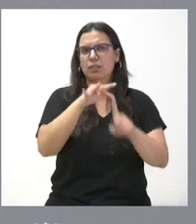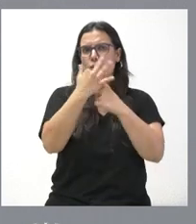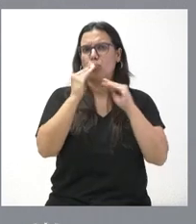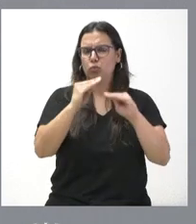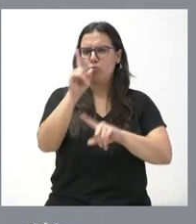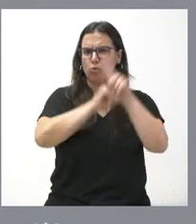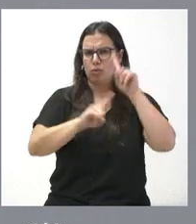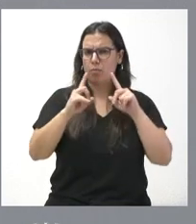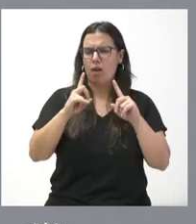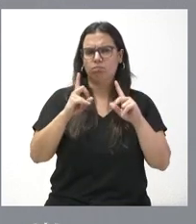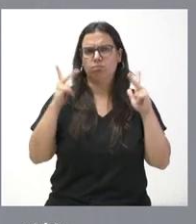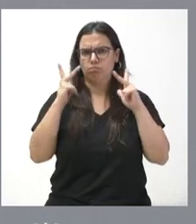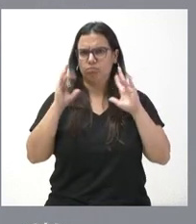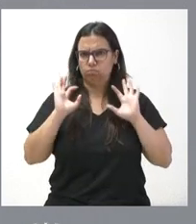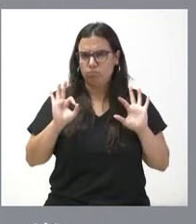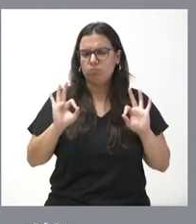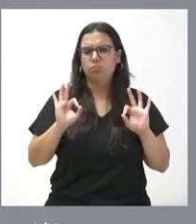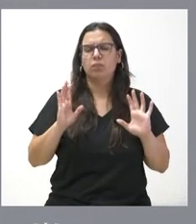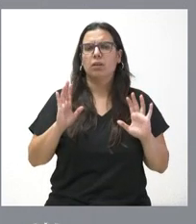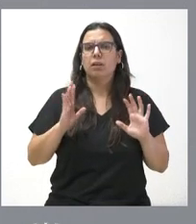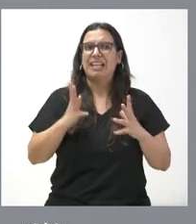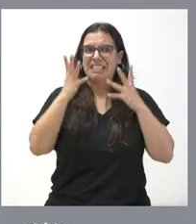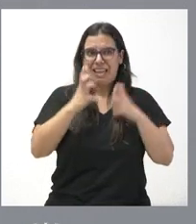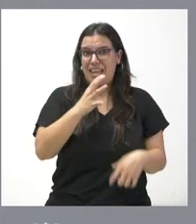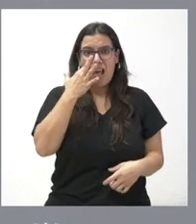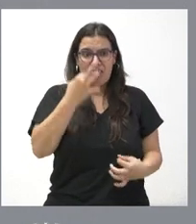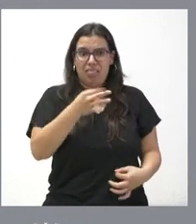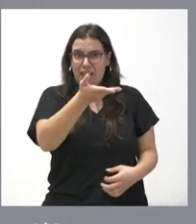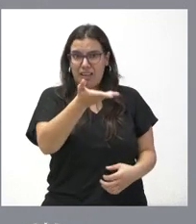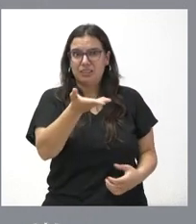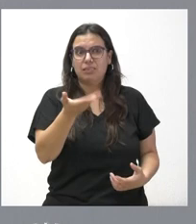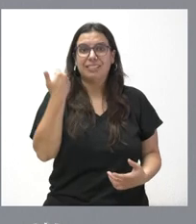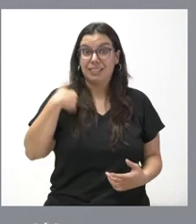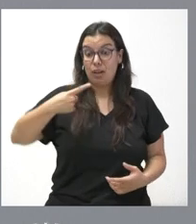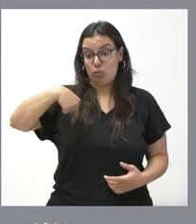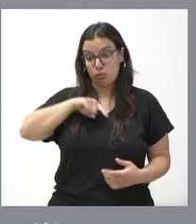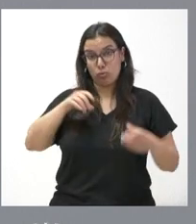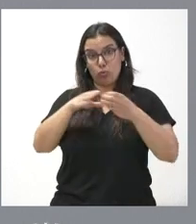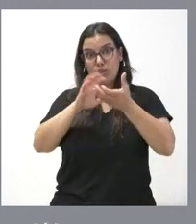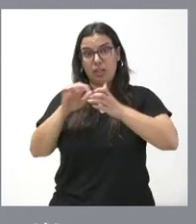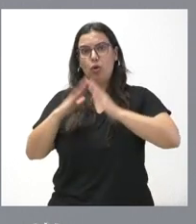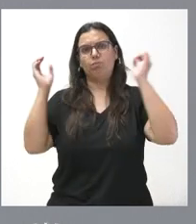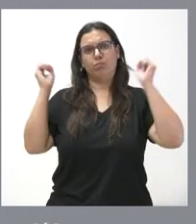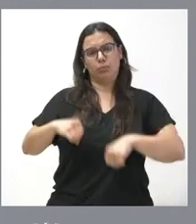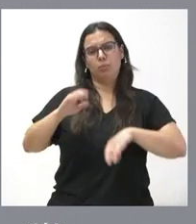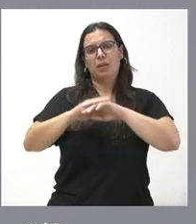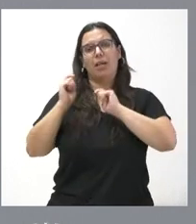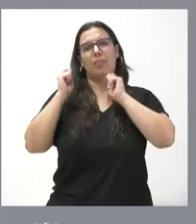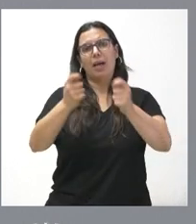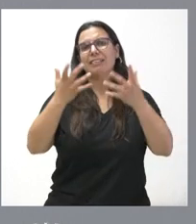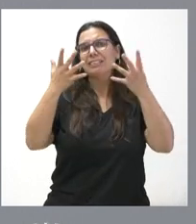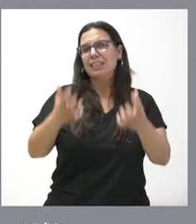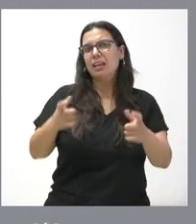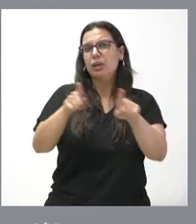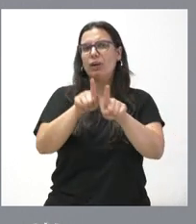la sequía es una realidad que está ahí, que ya hemos aprobado dentro de la Junta de Castilla un acuerdo para declarar la sequía